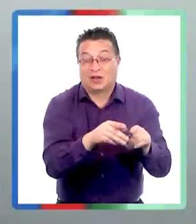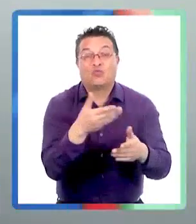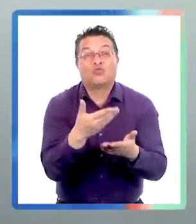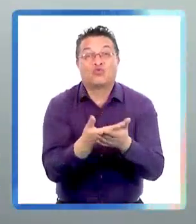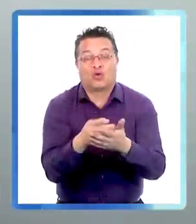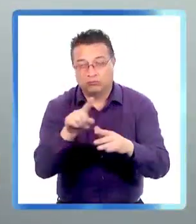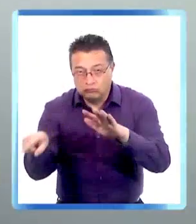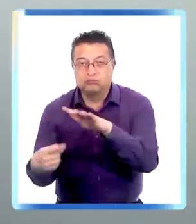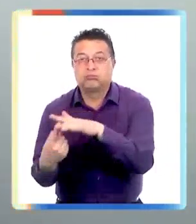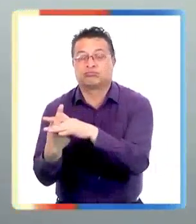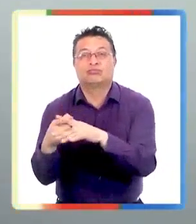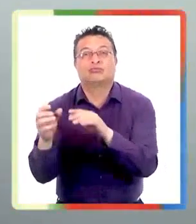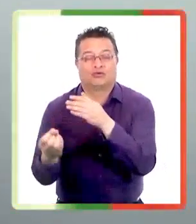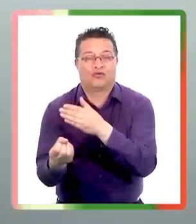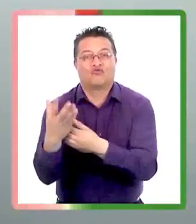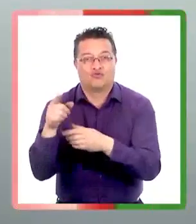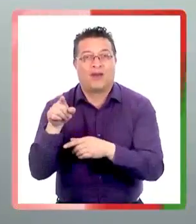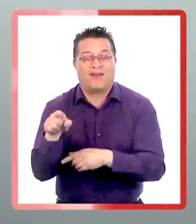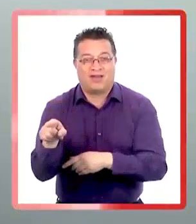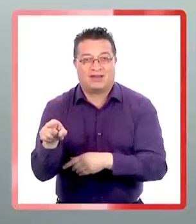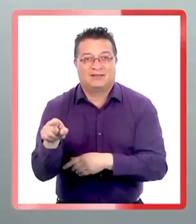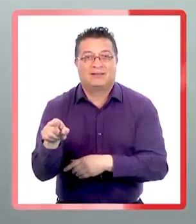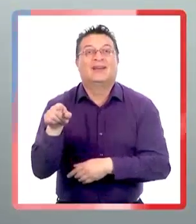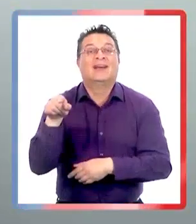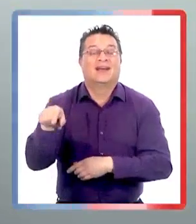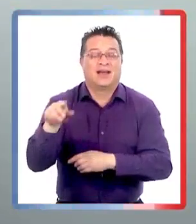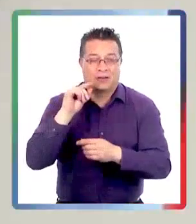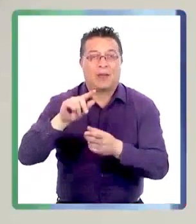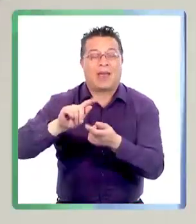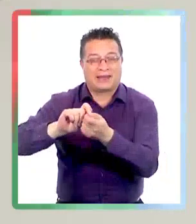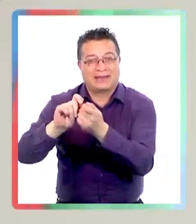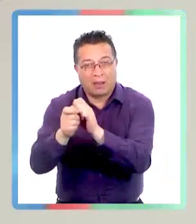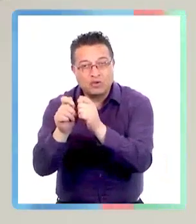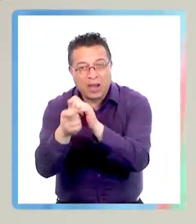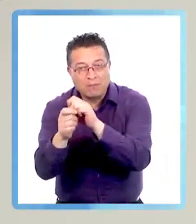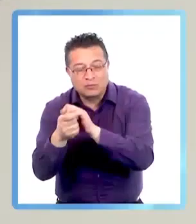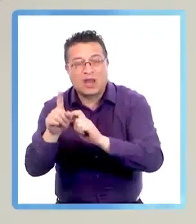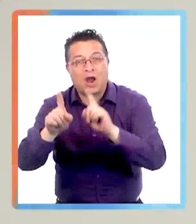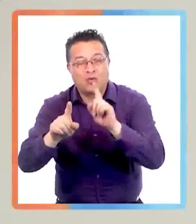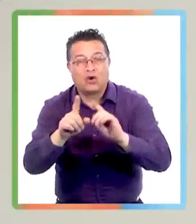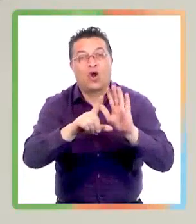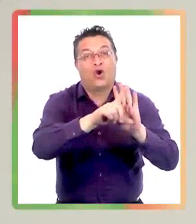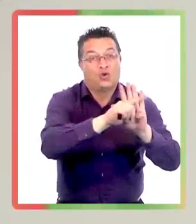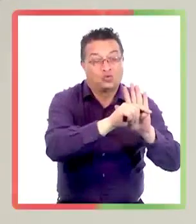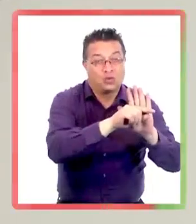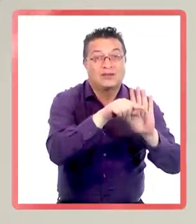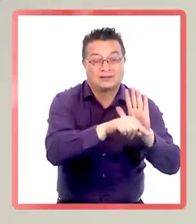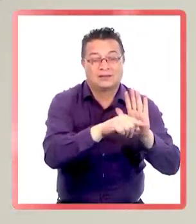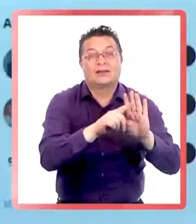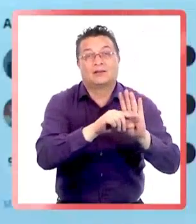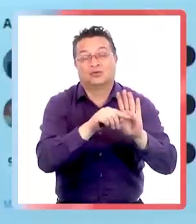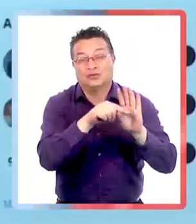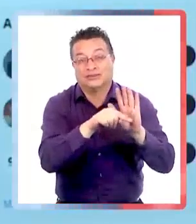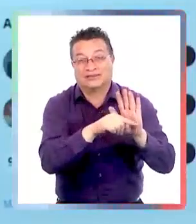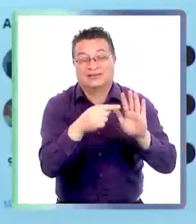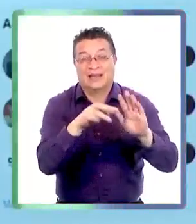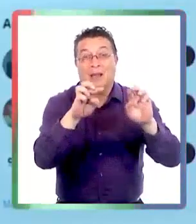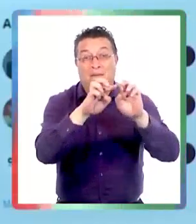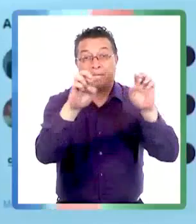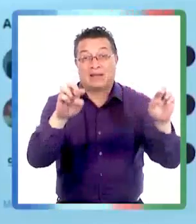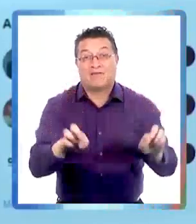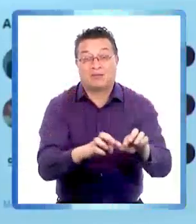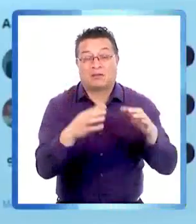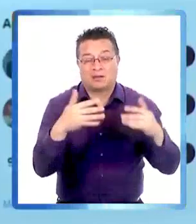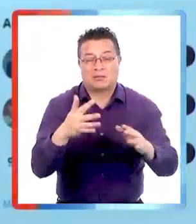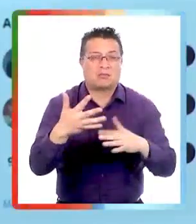para Twitter, a partir de la compra de la plataforma por Elon Musk, que hace muchos cambios en Twitter, que es una plataforma